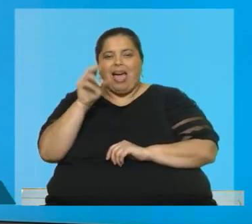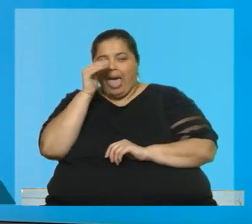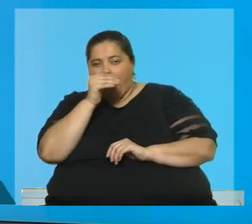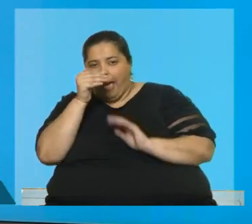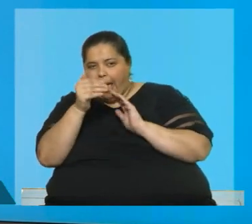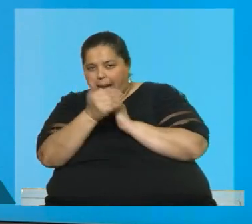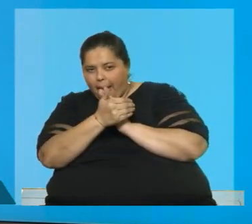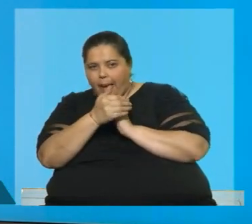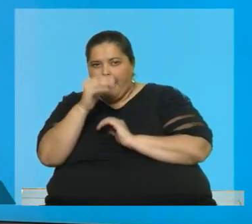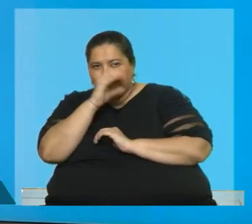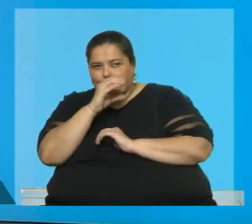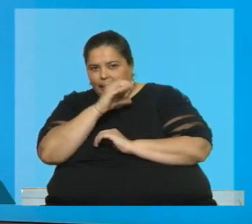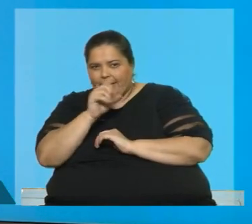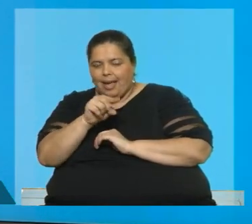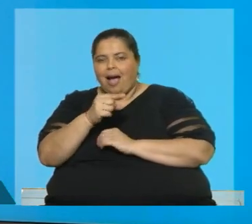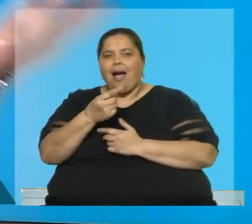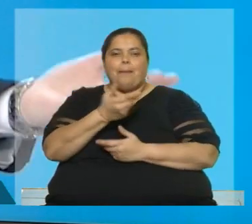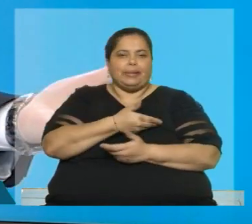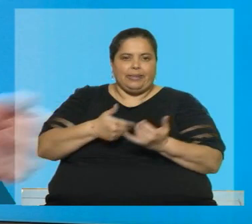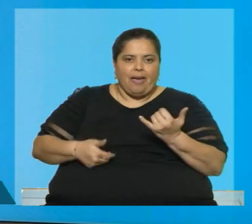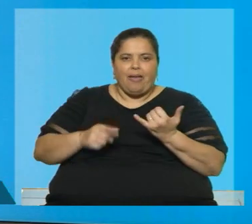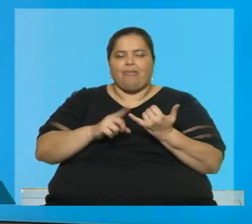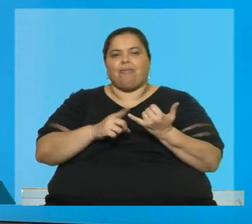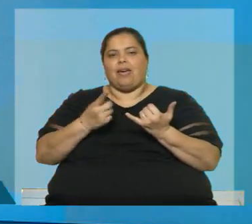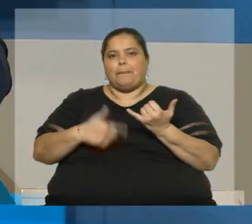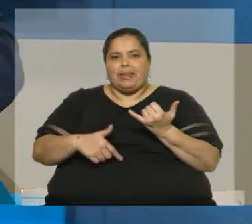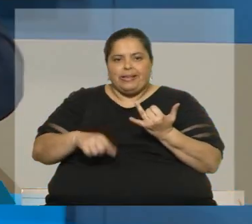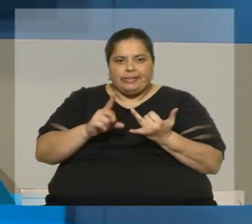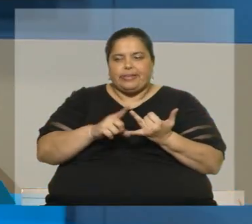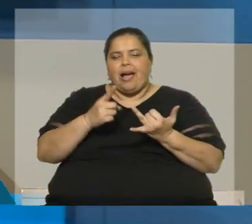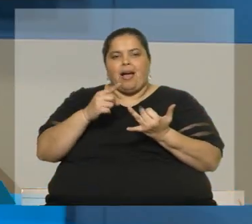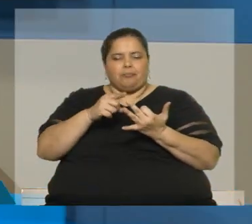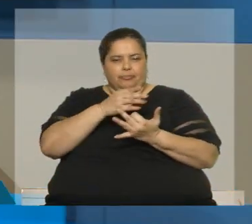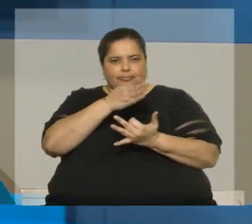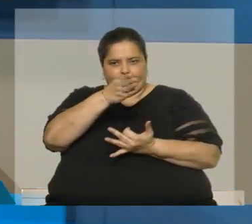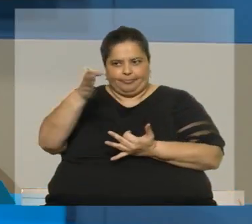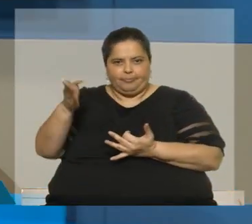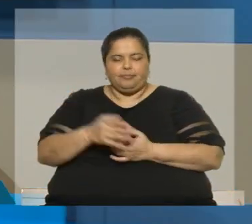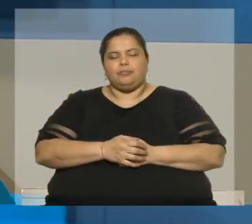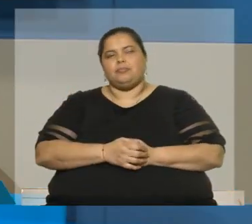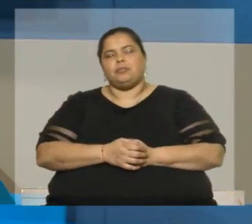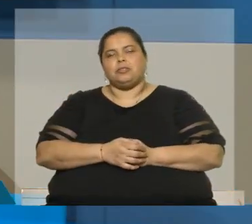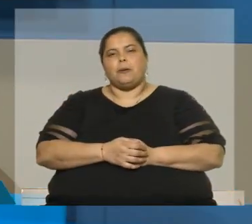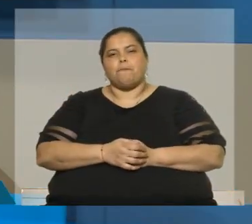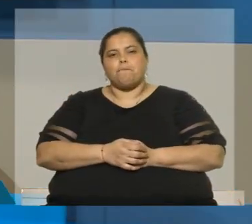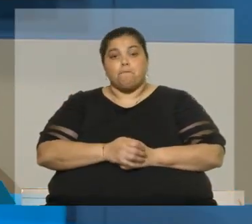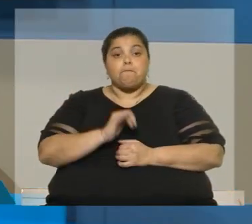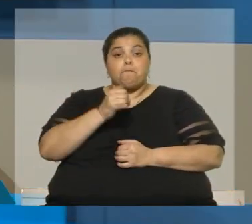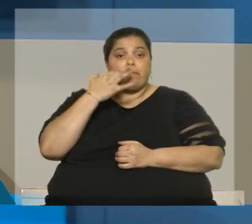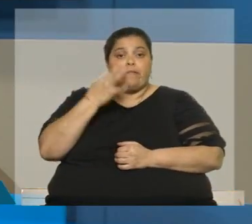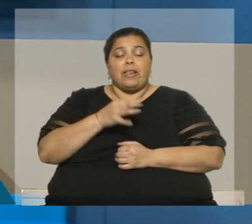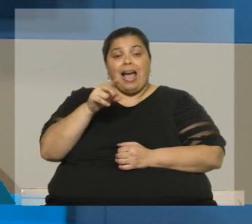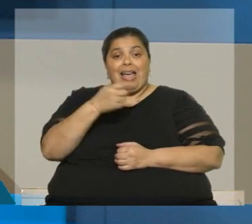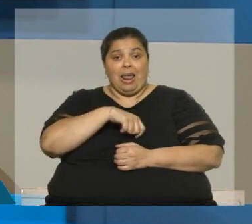la ministra de Defensa, Margarita Robles, por nombrar a dos que son de la primera línea de la gobernanza de su país. que en el caso de España